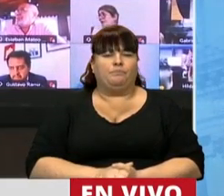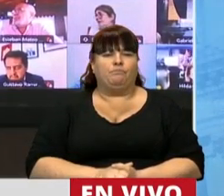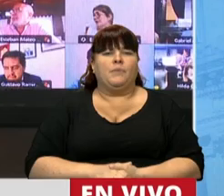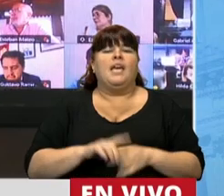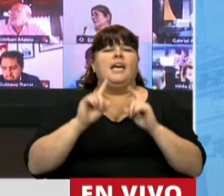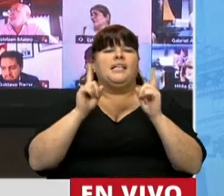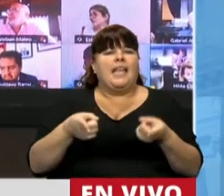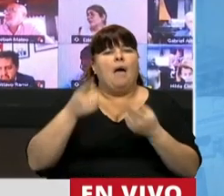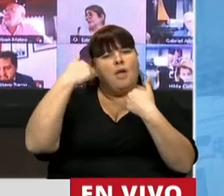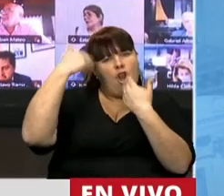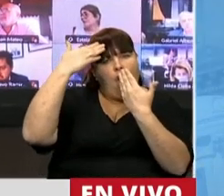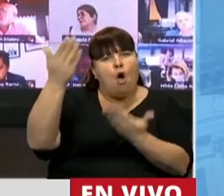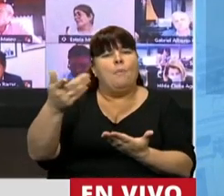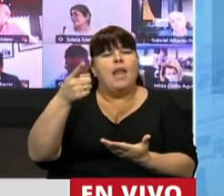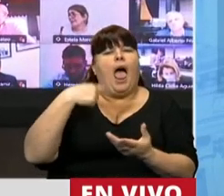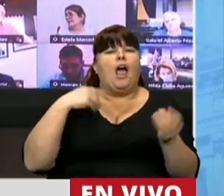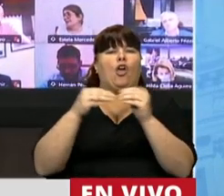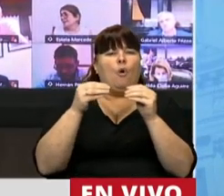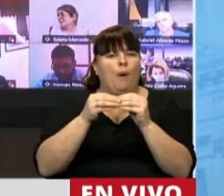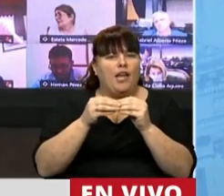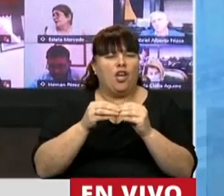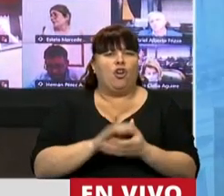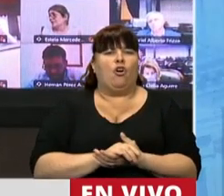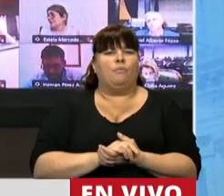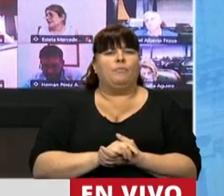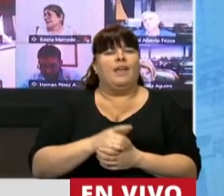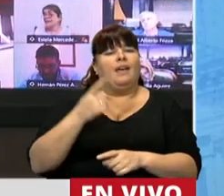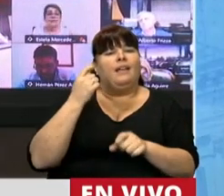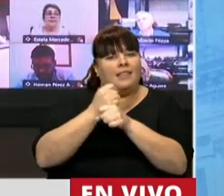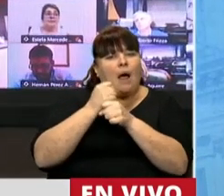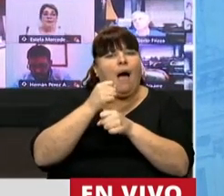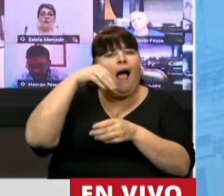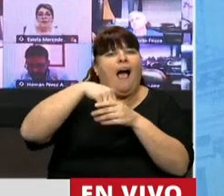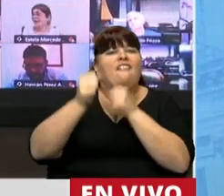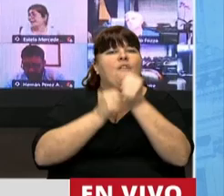Así también quiero rendir homenaje a un compañero trabajador del cuero,